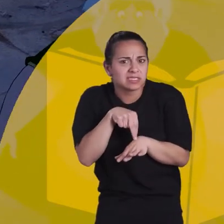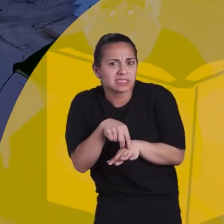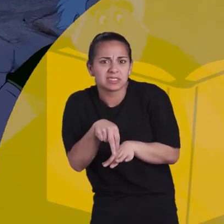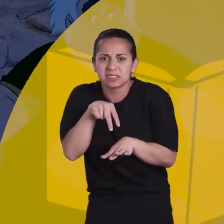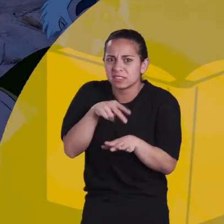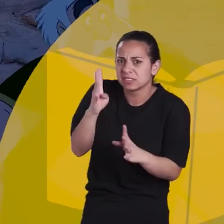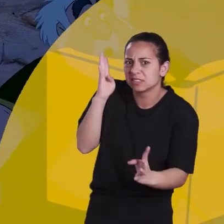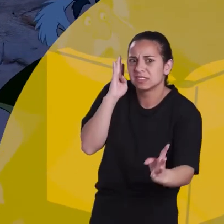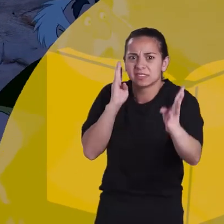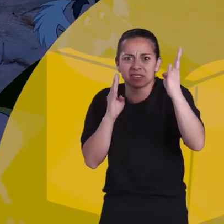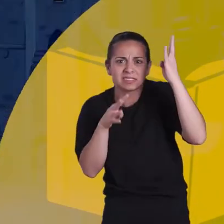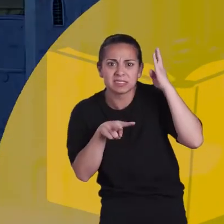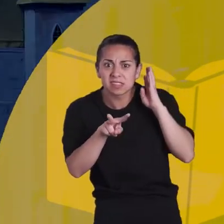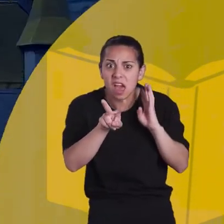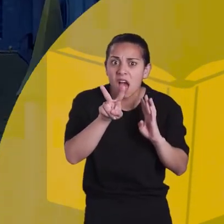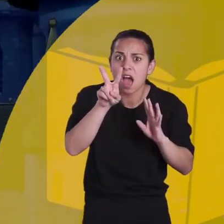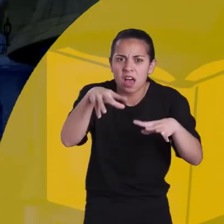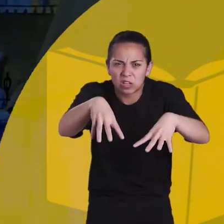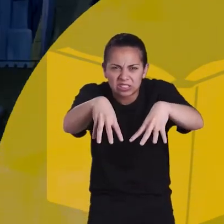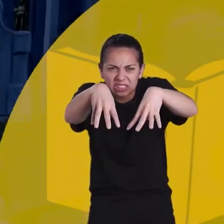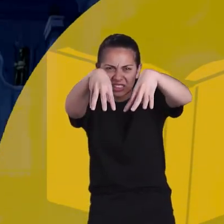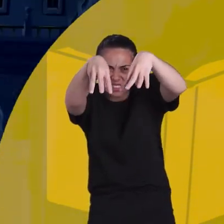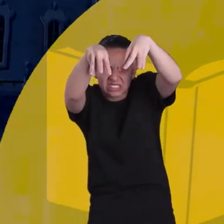el bosque descubre un tenebroso castillo.